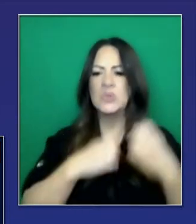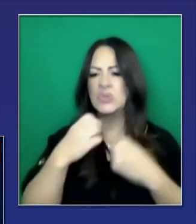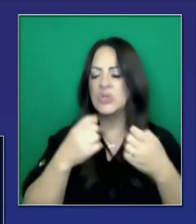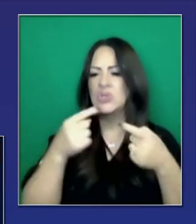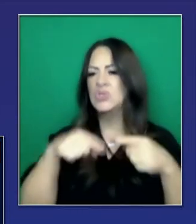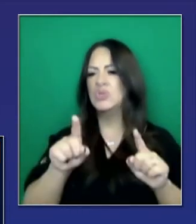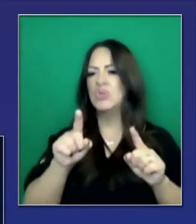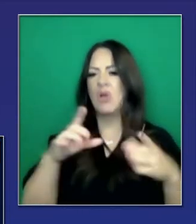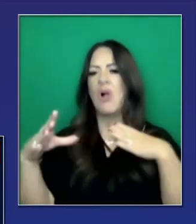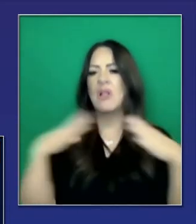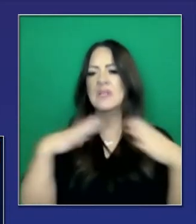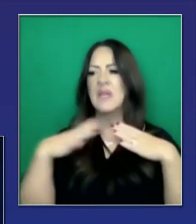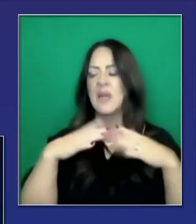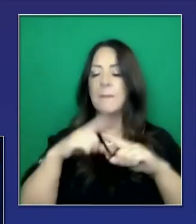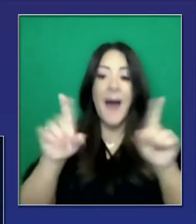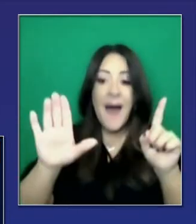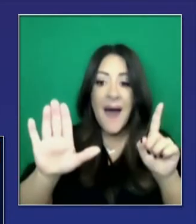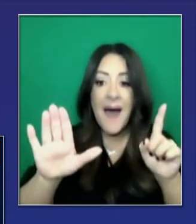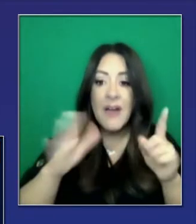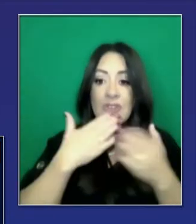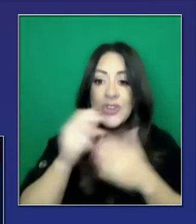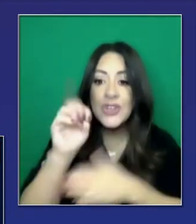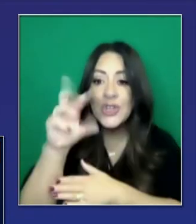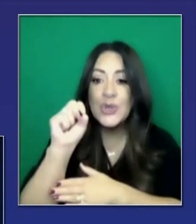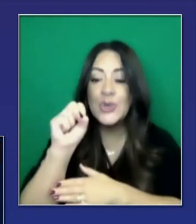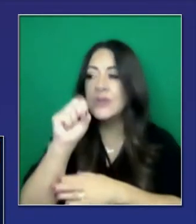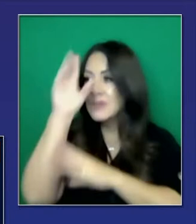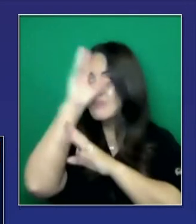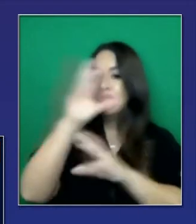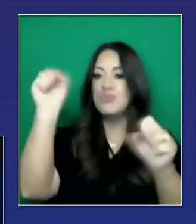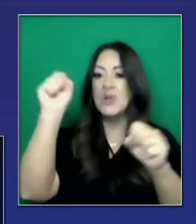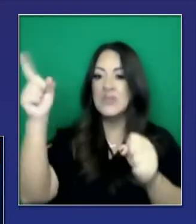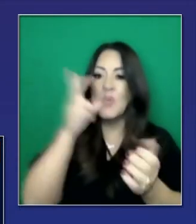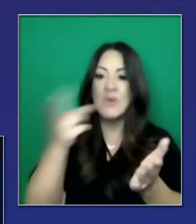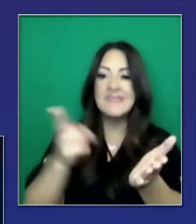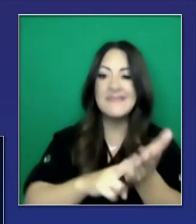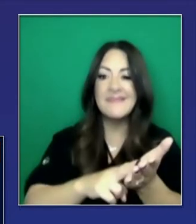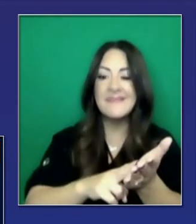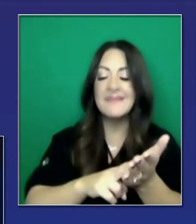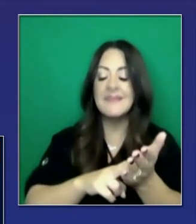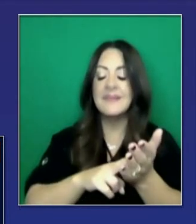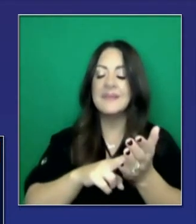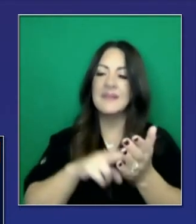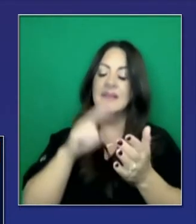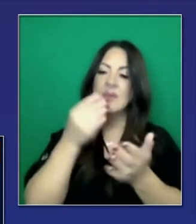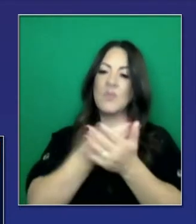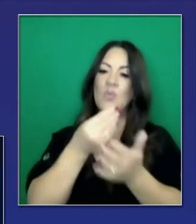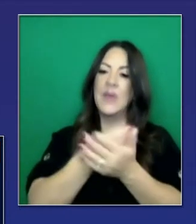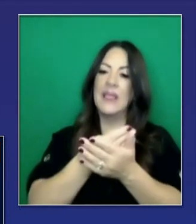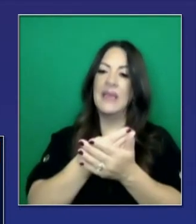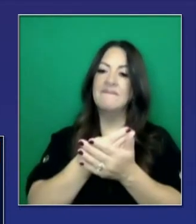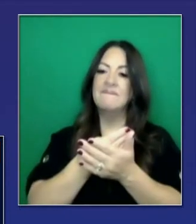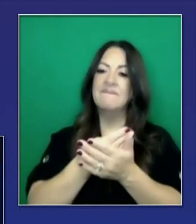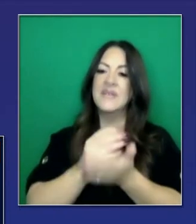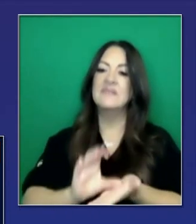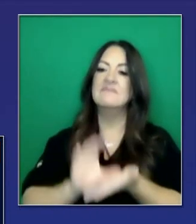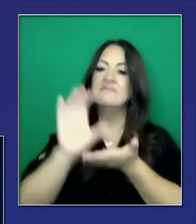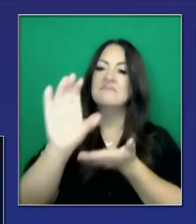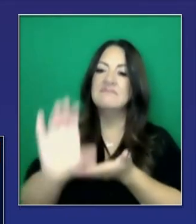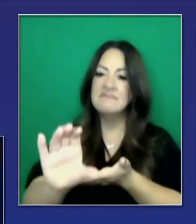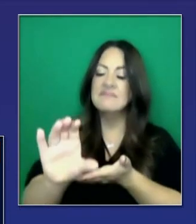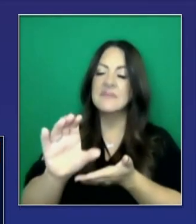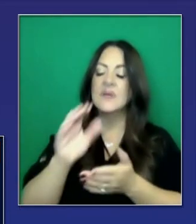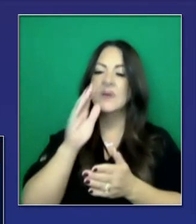emocional a través de esta temporada navideña. De modo que ahora hay una buena noticia. El presidente ha firmado este prospecto de ley. Quiero